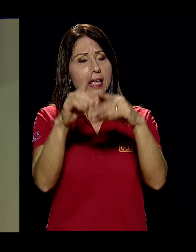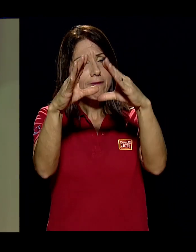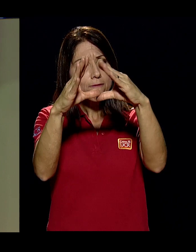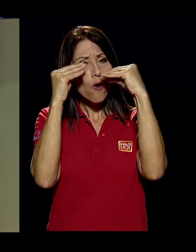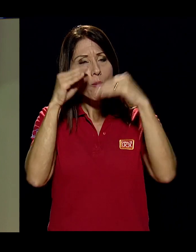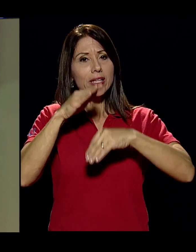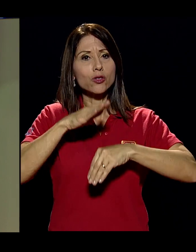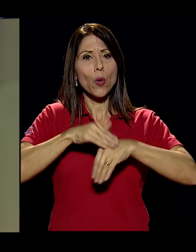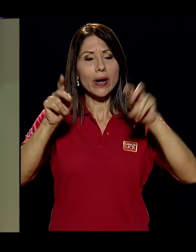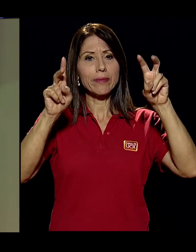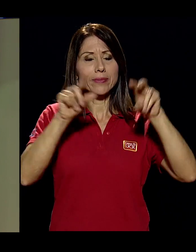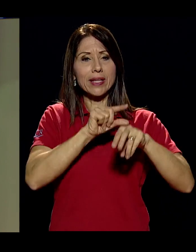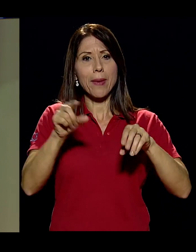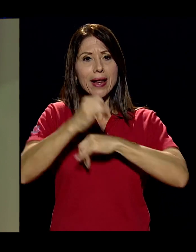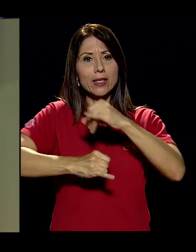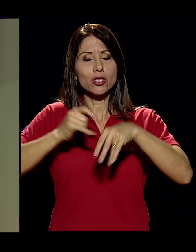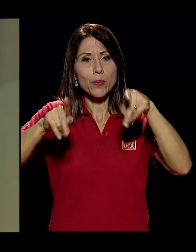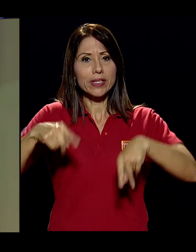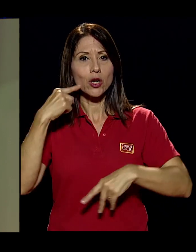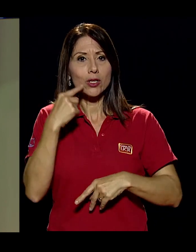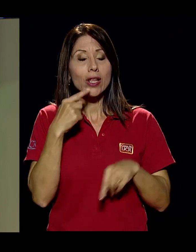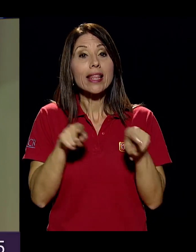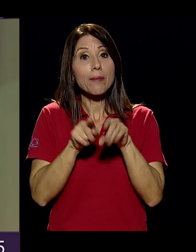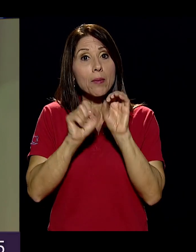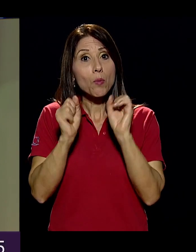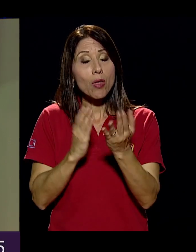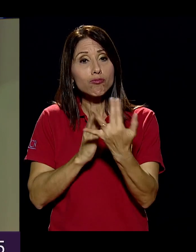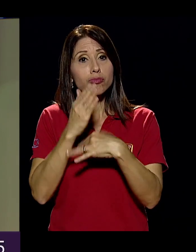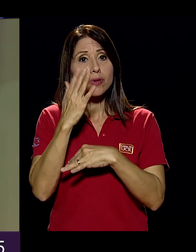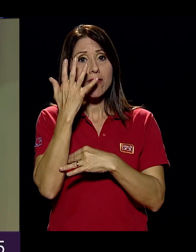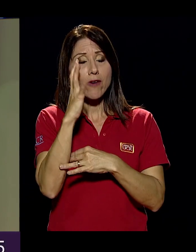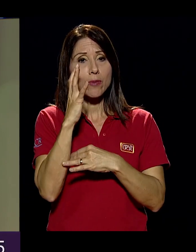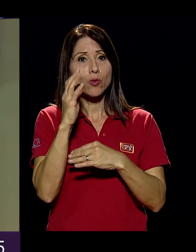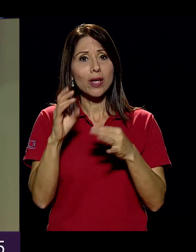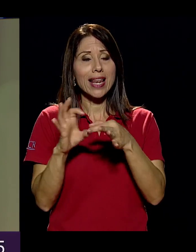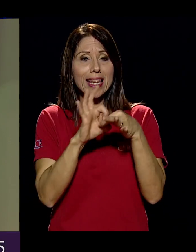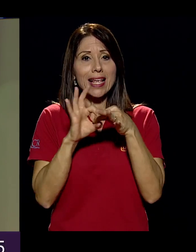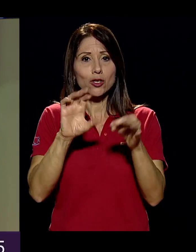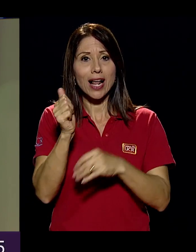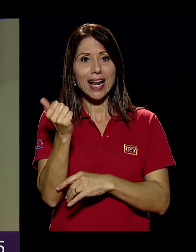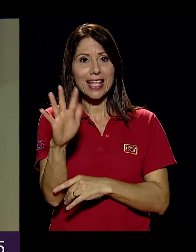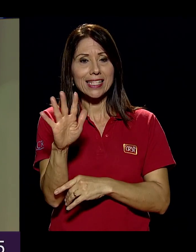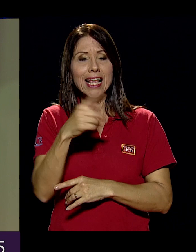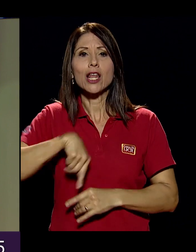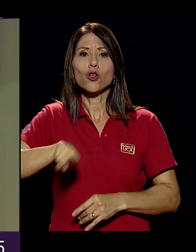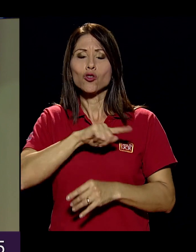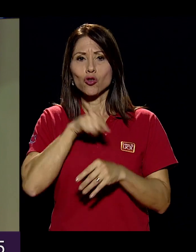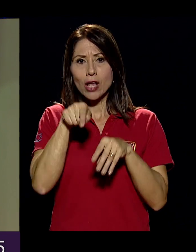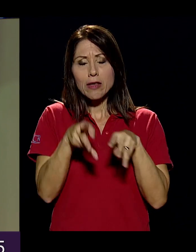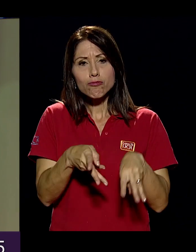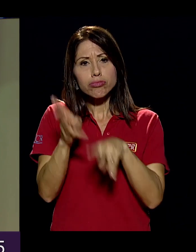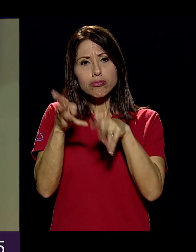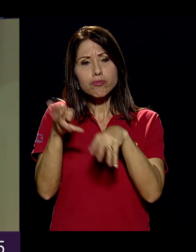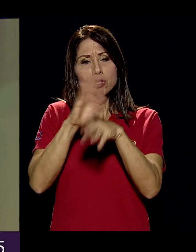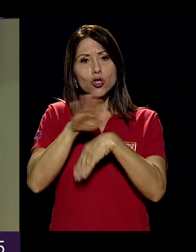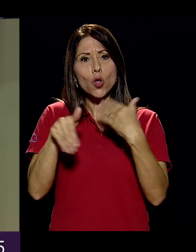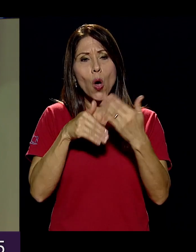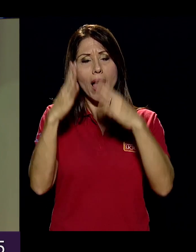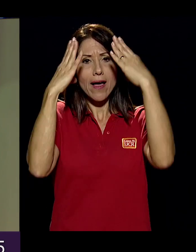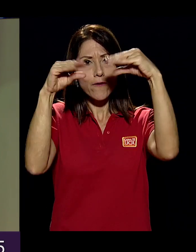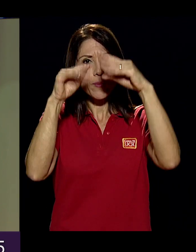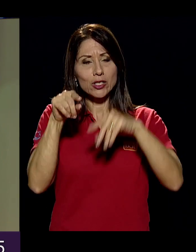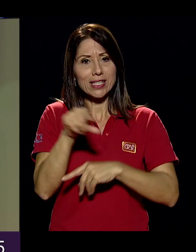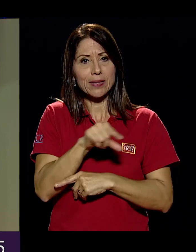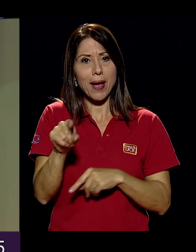también se informe sobre la Semana Internacional de la Persona Sorda, puede también ingresar al Facebook de Nexos, Nexos Canal 15, allí tendremos toda la